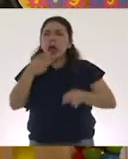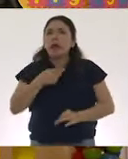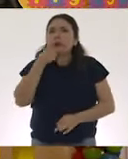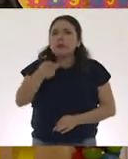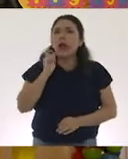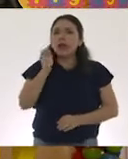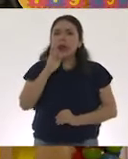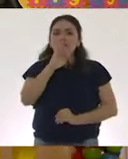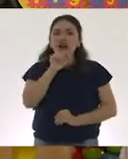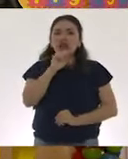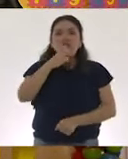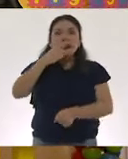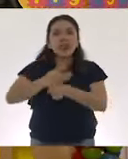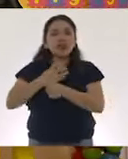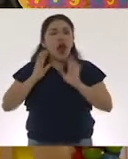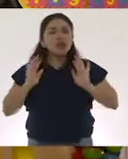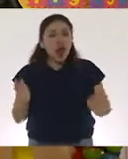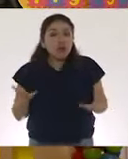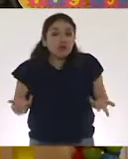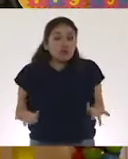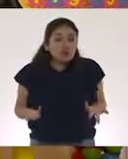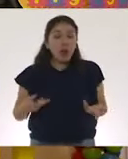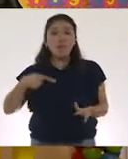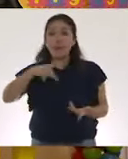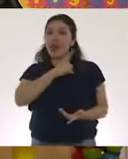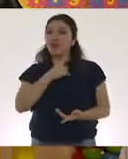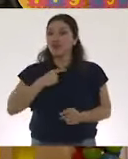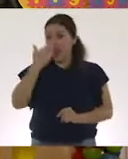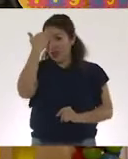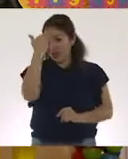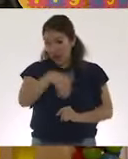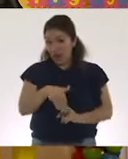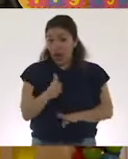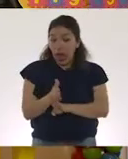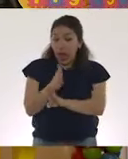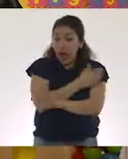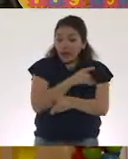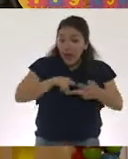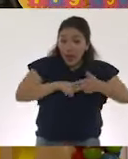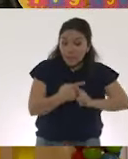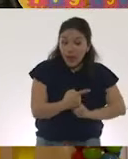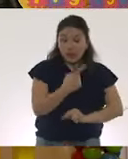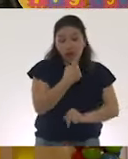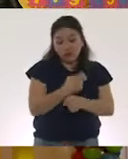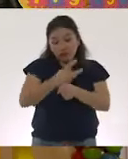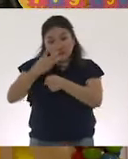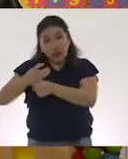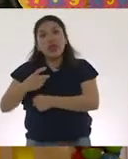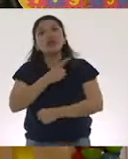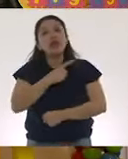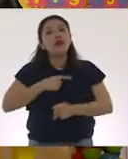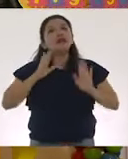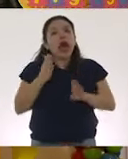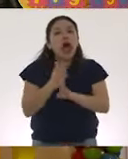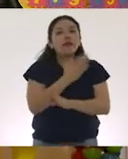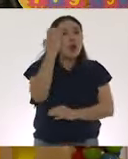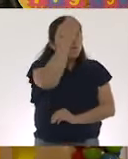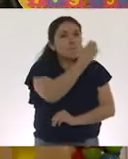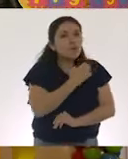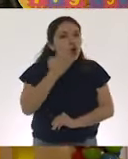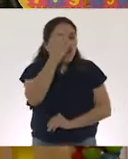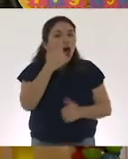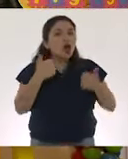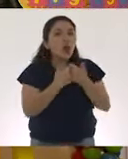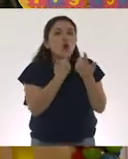hablando de las fases 3. Pero debemos de saber que, antes de iniciar las fases 3, ya se ha probado en